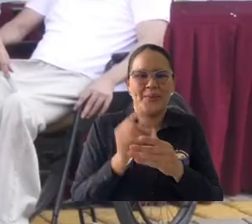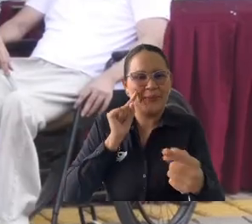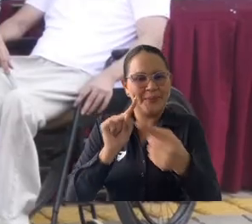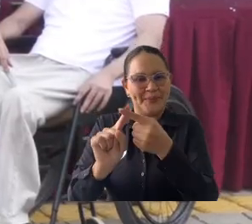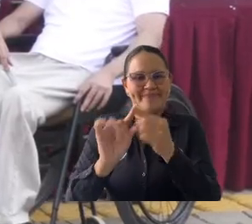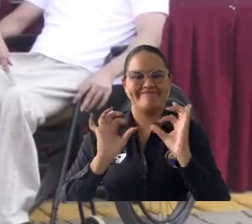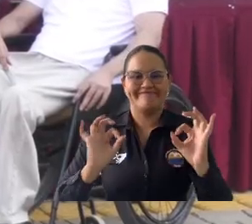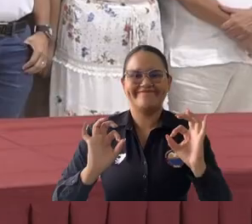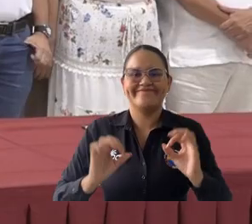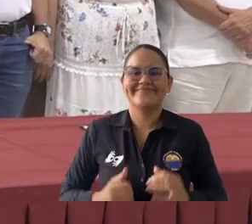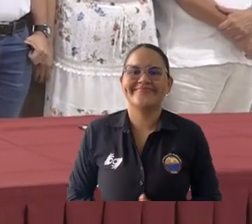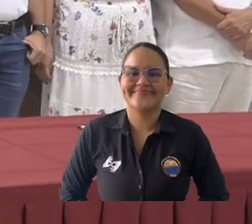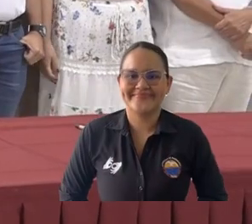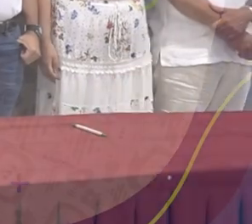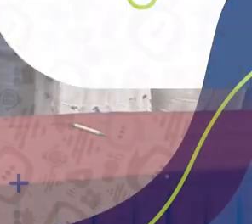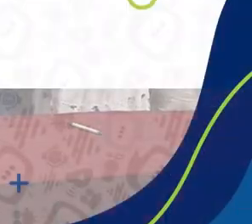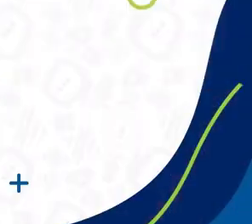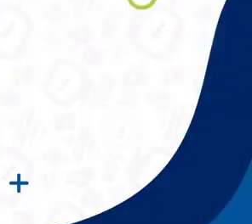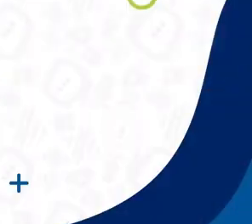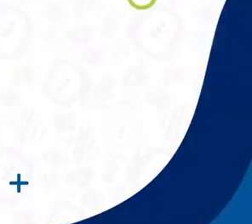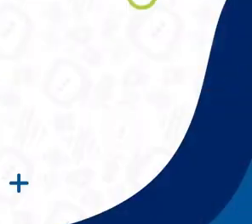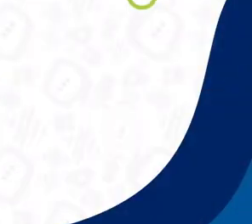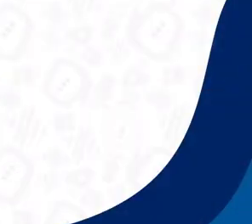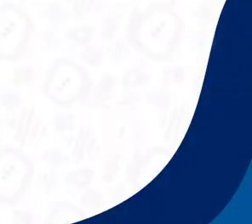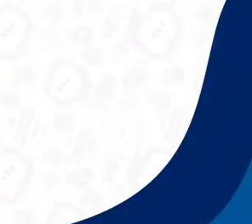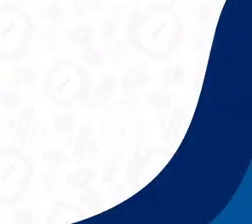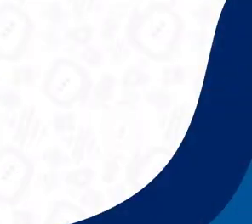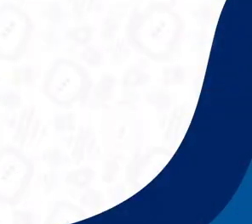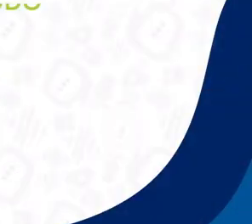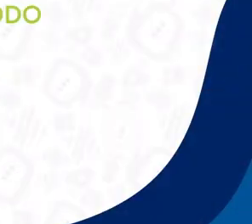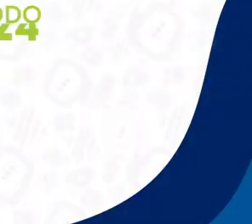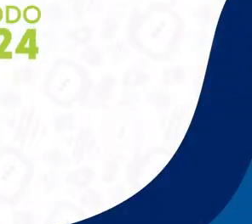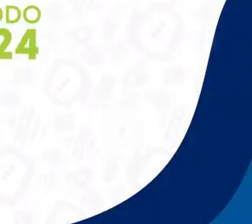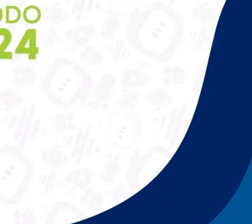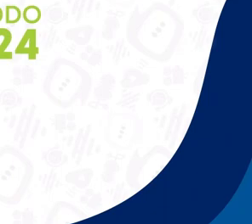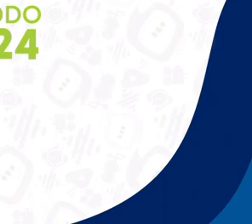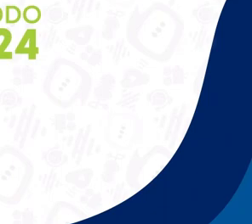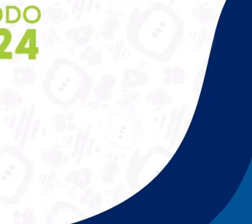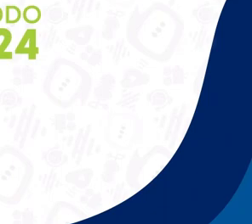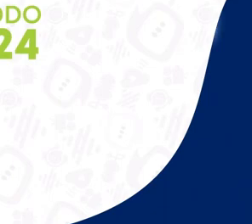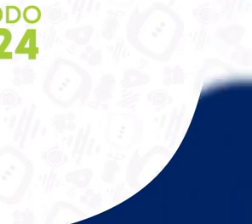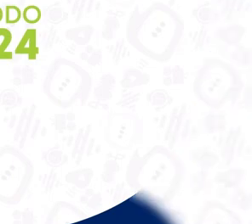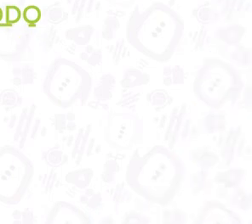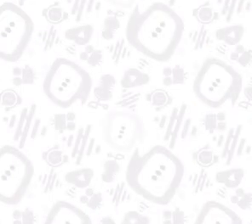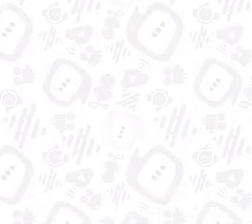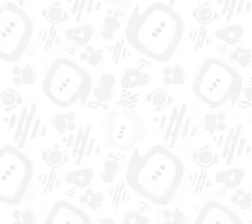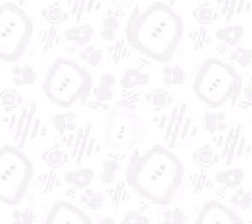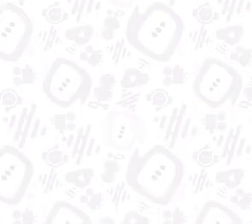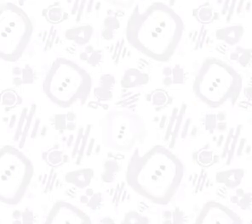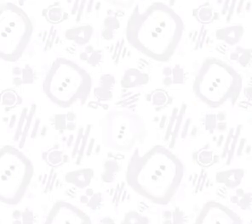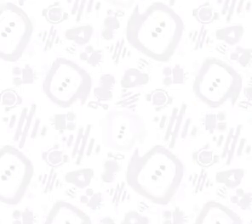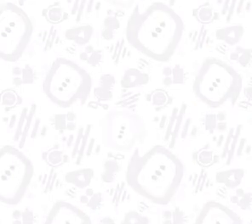180 universidades miembros de la red nacional. Universidad del Magdalena, aún más incluyente e innovadora.